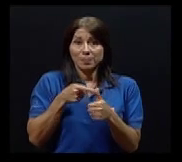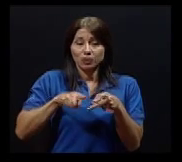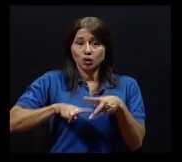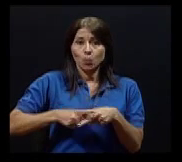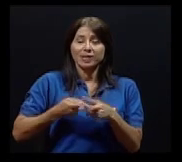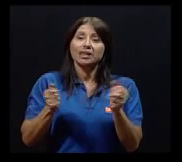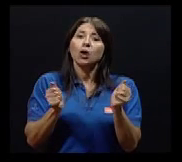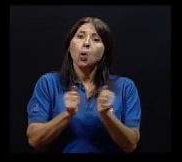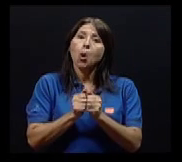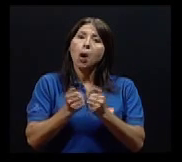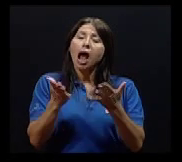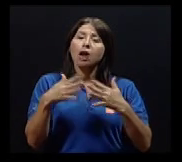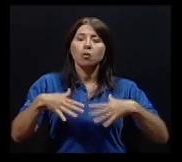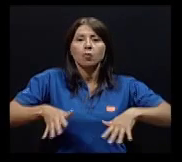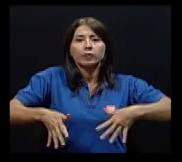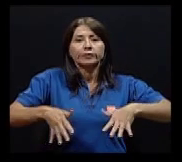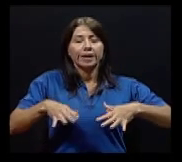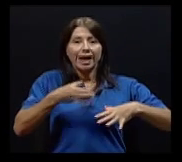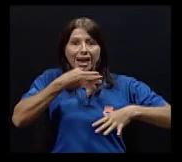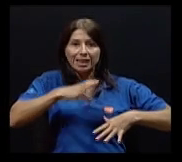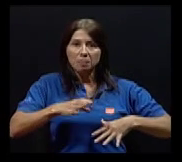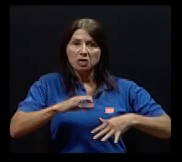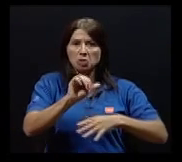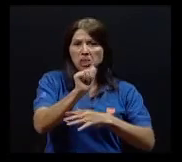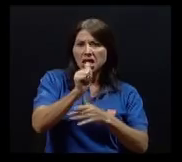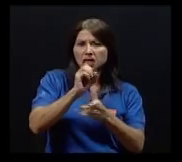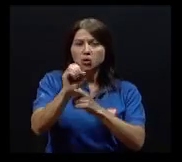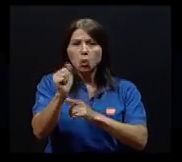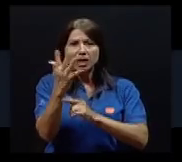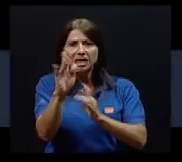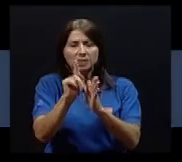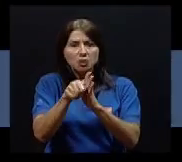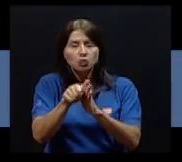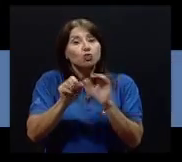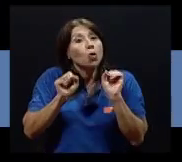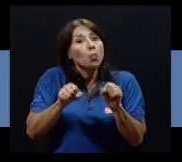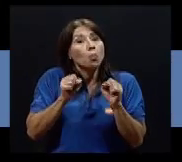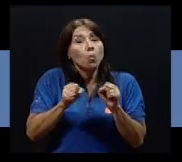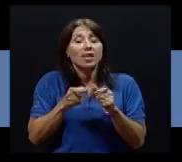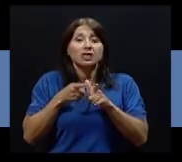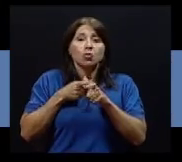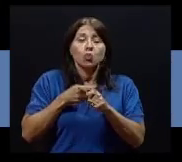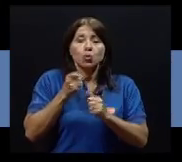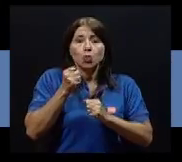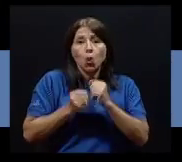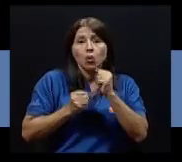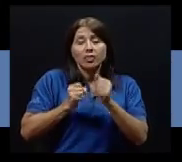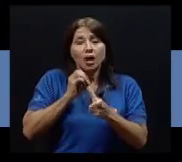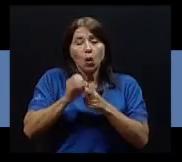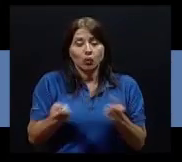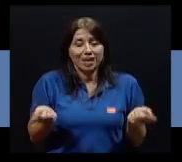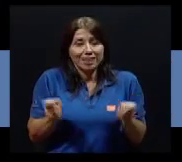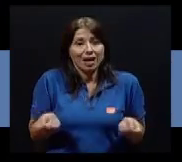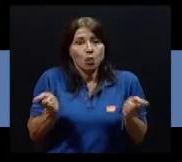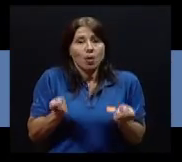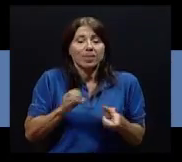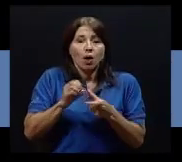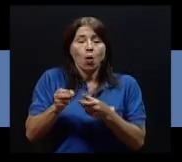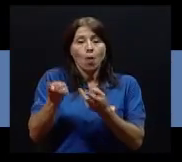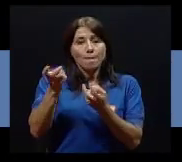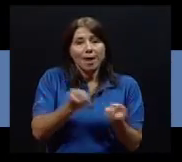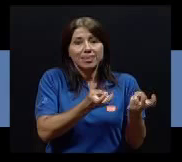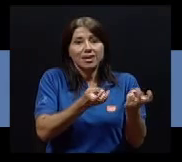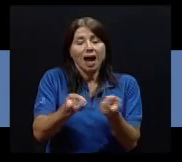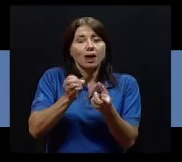En primer lugar, se comienza con un calentamiento de 10 a 15 minutos. Este puede ser un trote estático, jumping jacks, saltar la